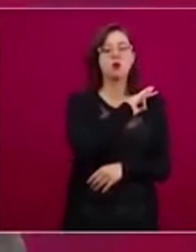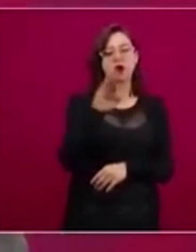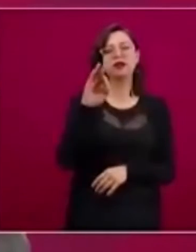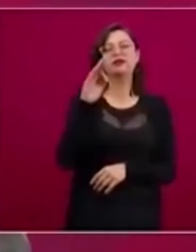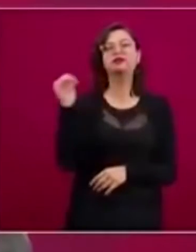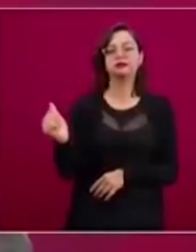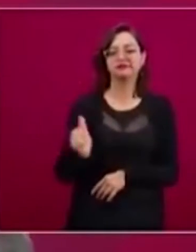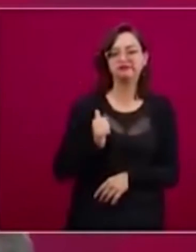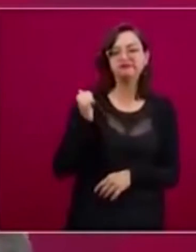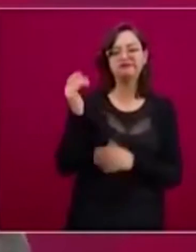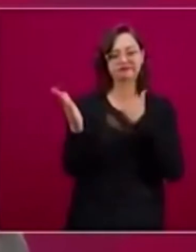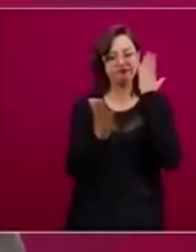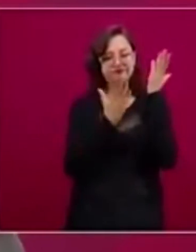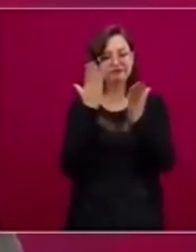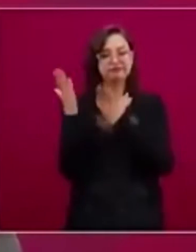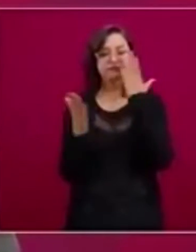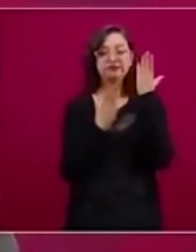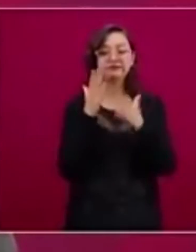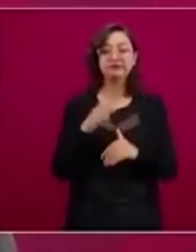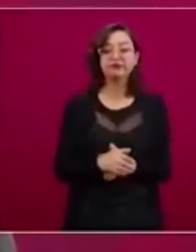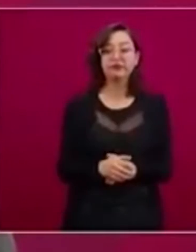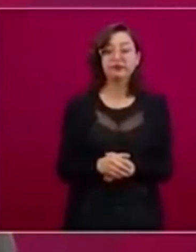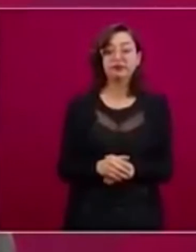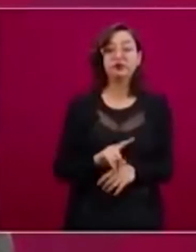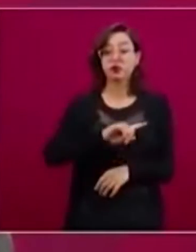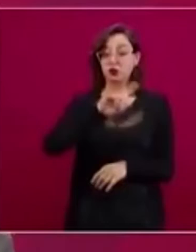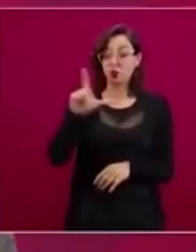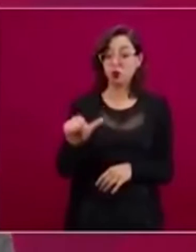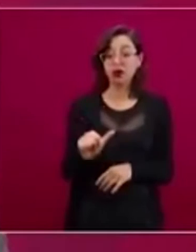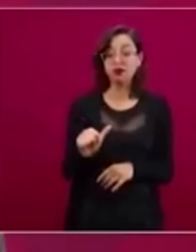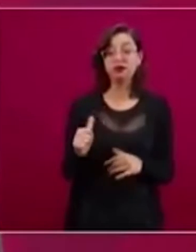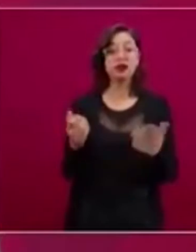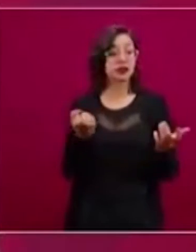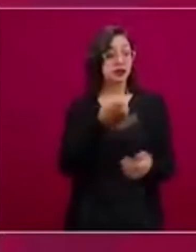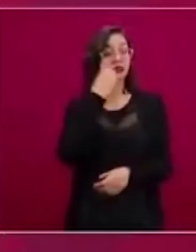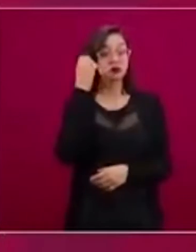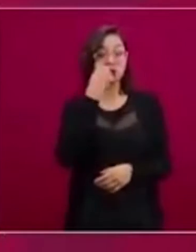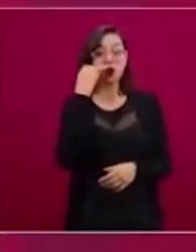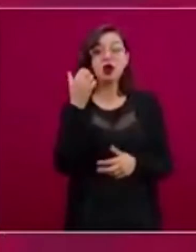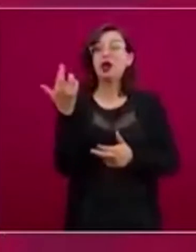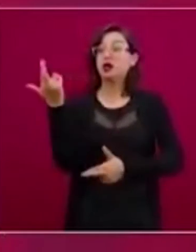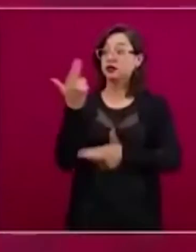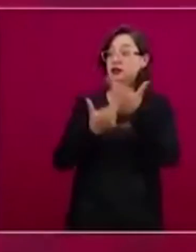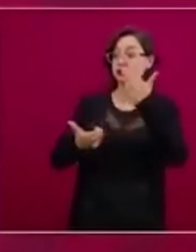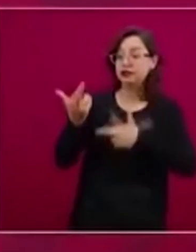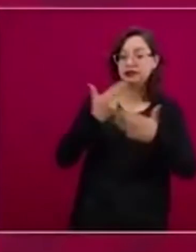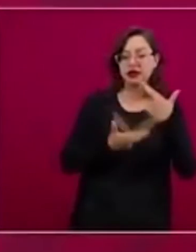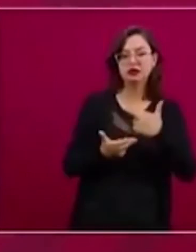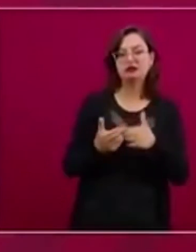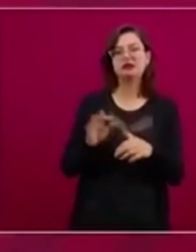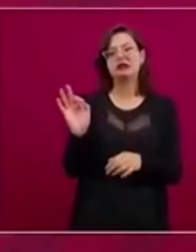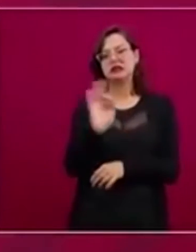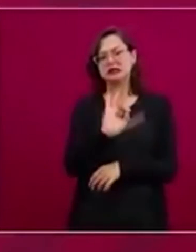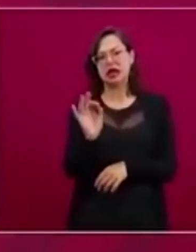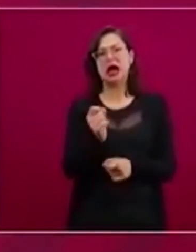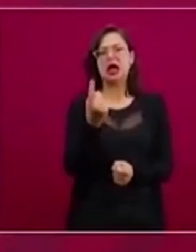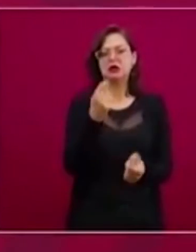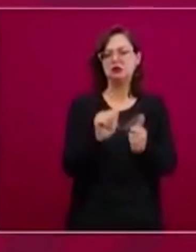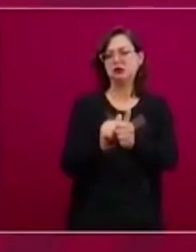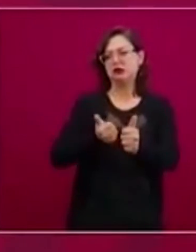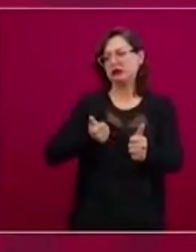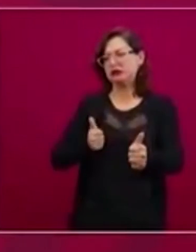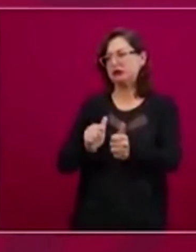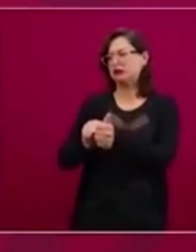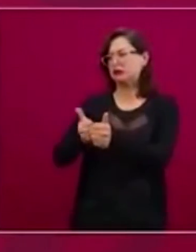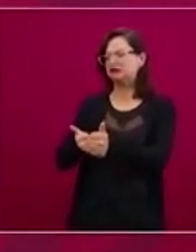tiempo. Al regresar vamos a encontrar también apoyo para remediar rezagos. Centramos el eje